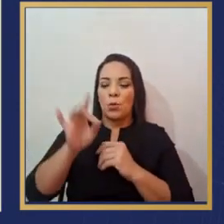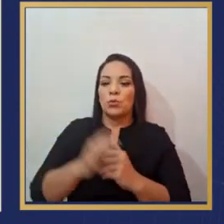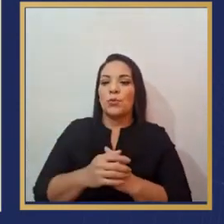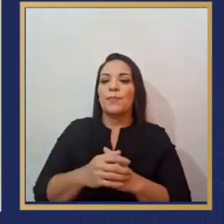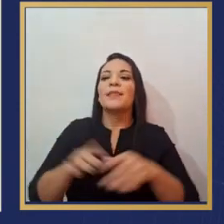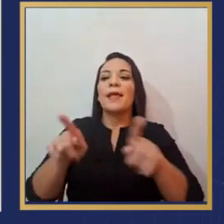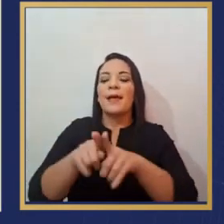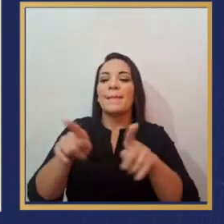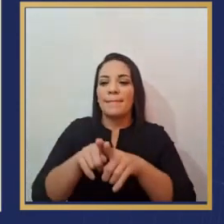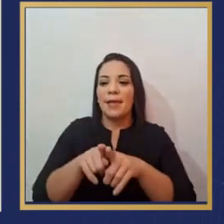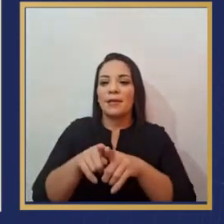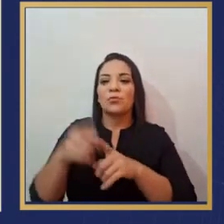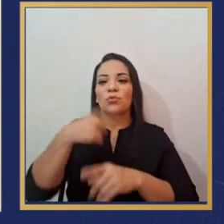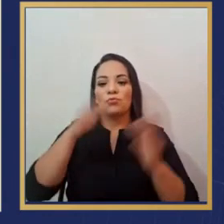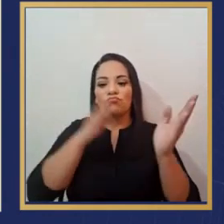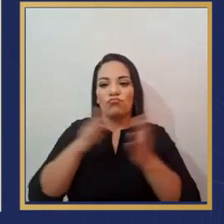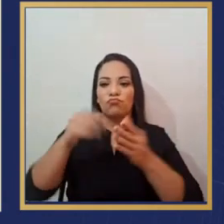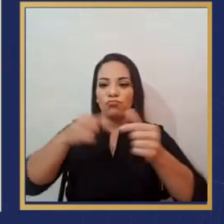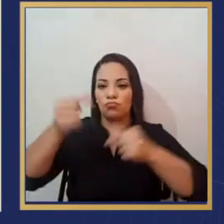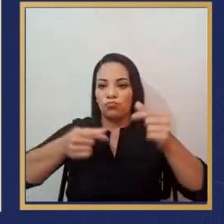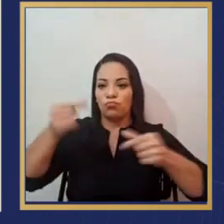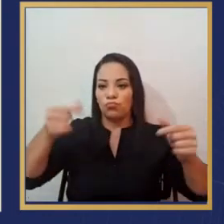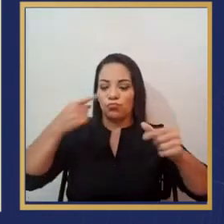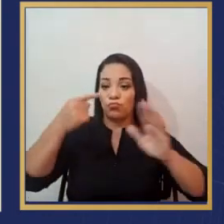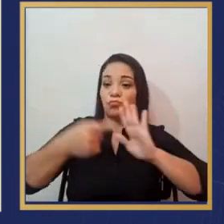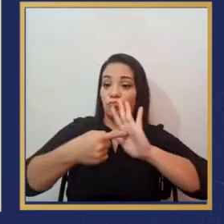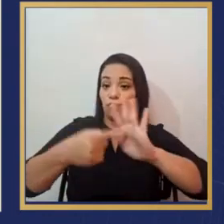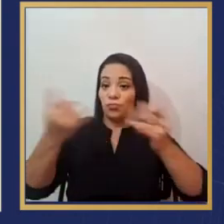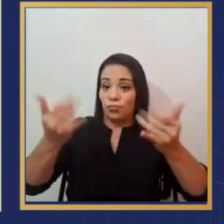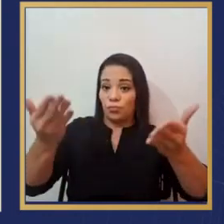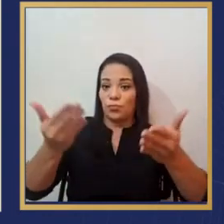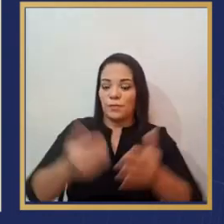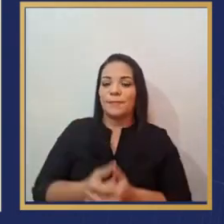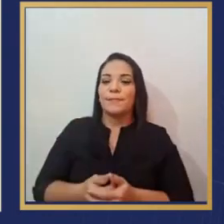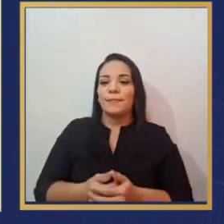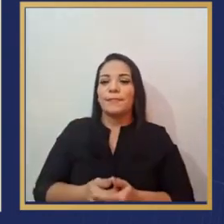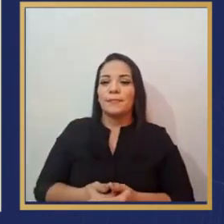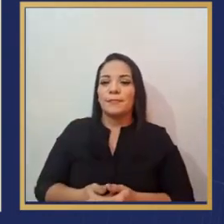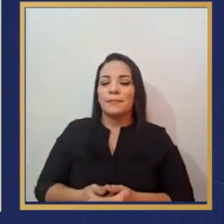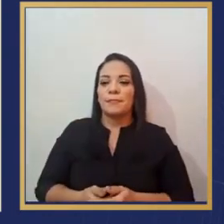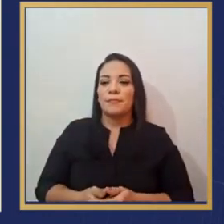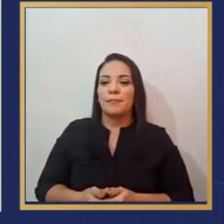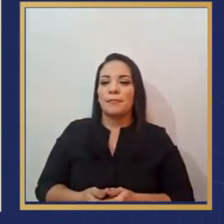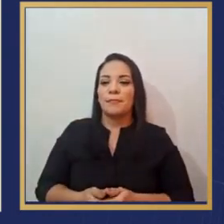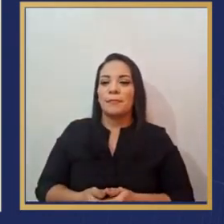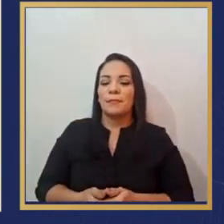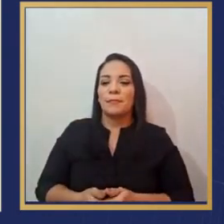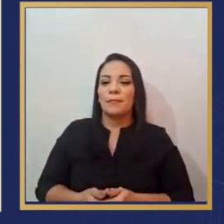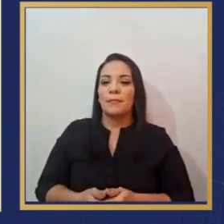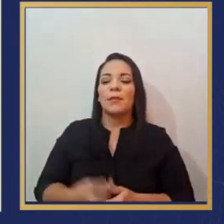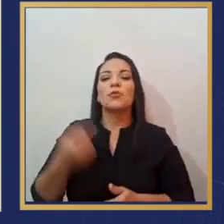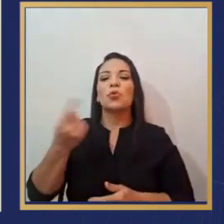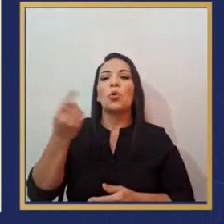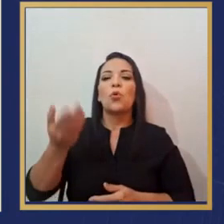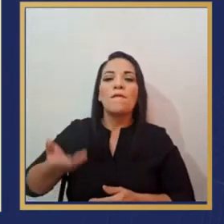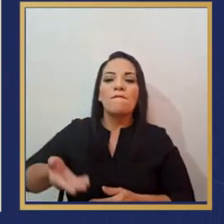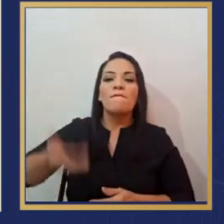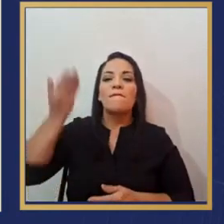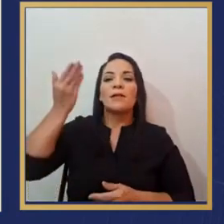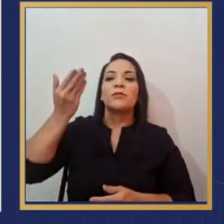también preparamos la gráfica, que es que se está proyectando en este momento, solo la inflación del rubro de alimentos.